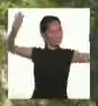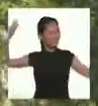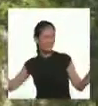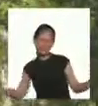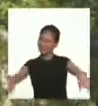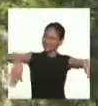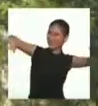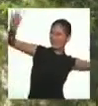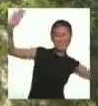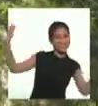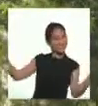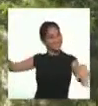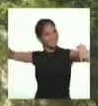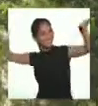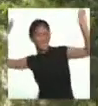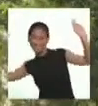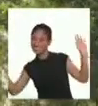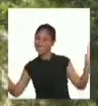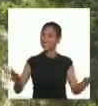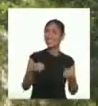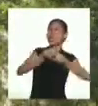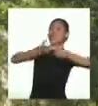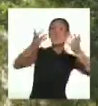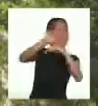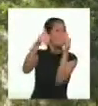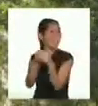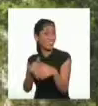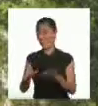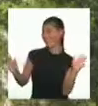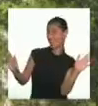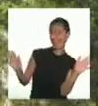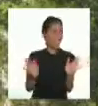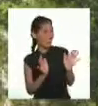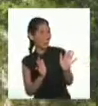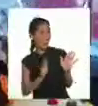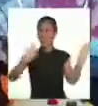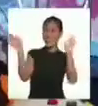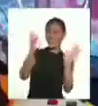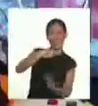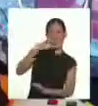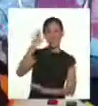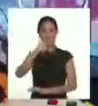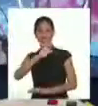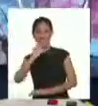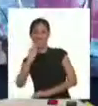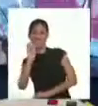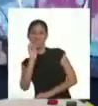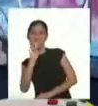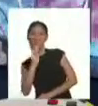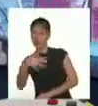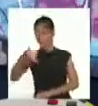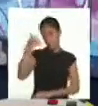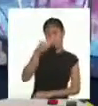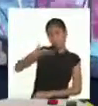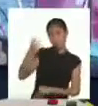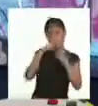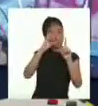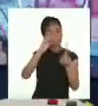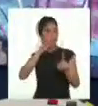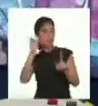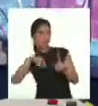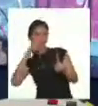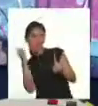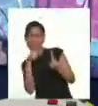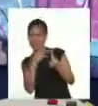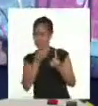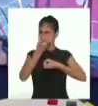¡Grandes plumas de avestruz! ¿Cómo están todos? ¡Hola, Héctor! Te llamábamos porque Olinda ha